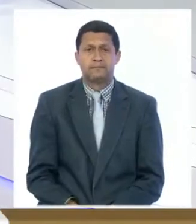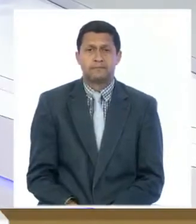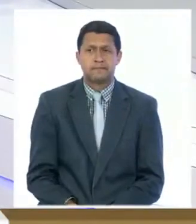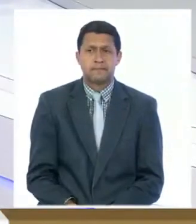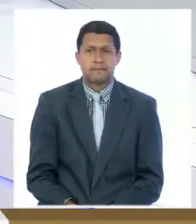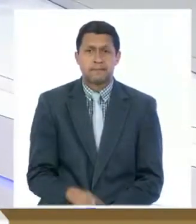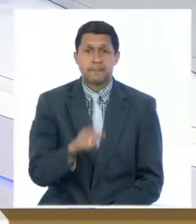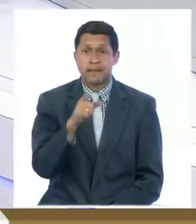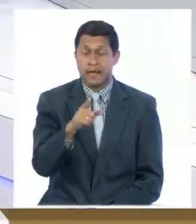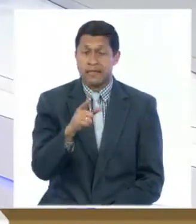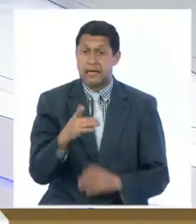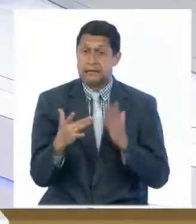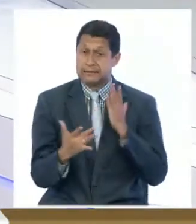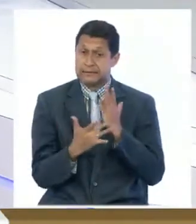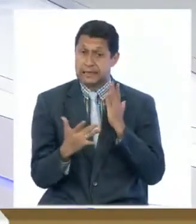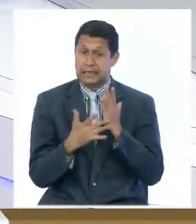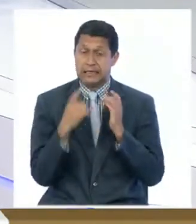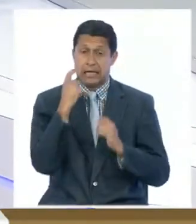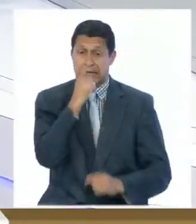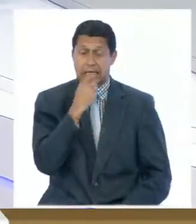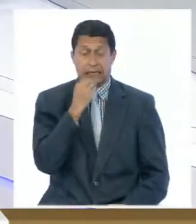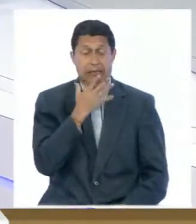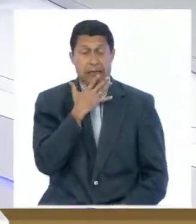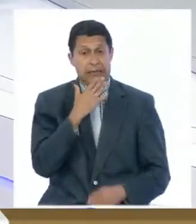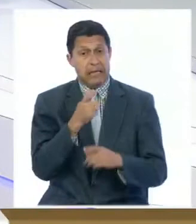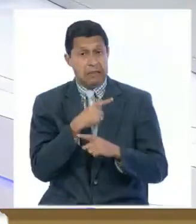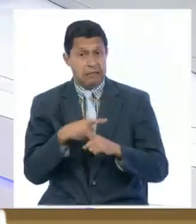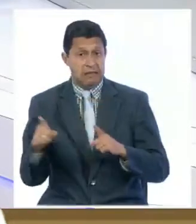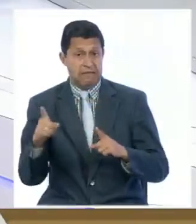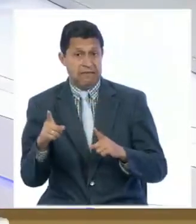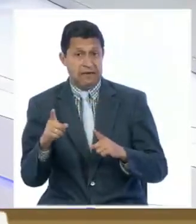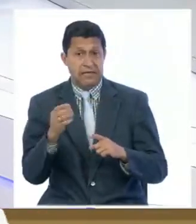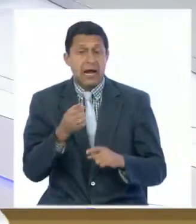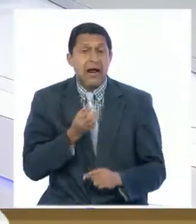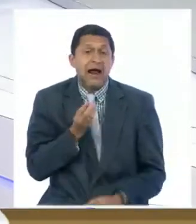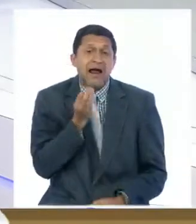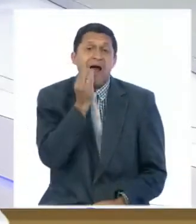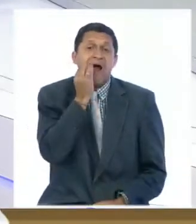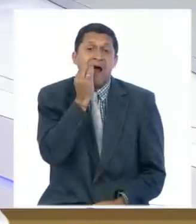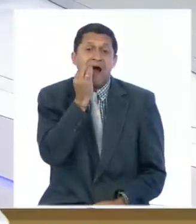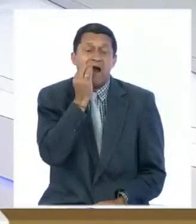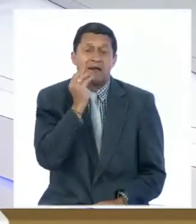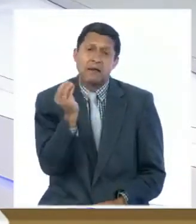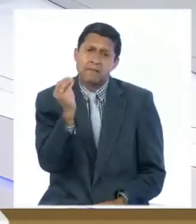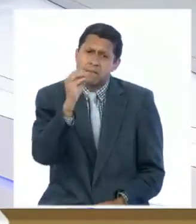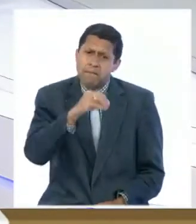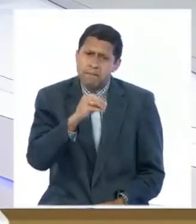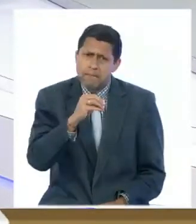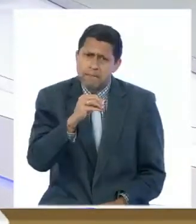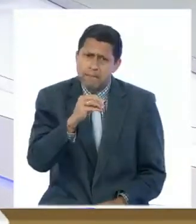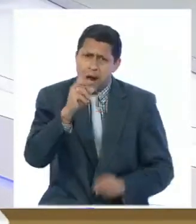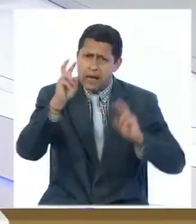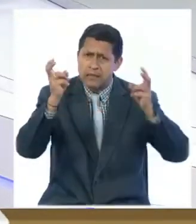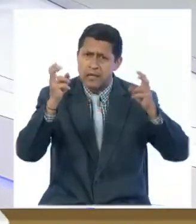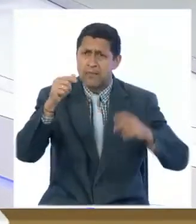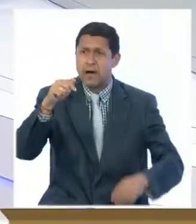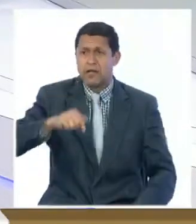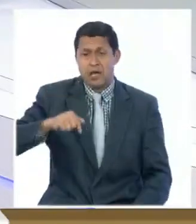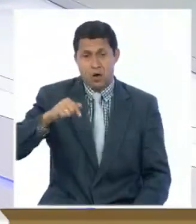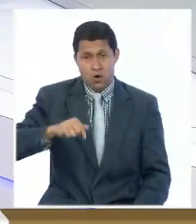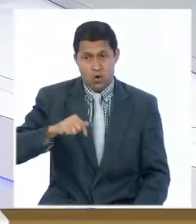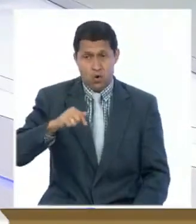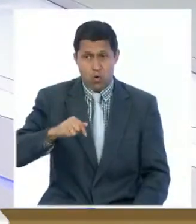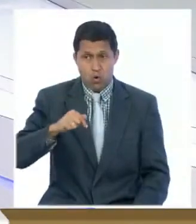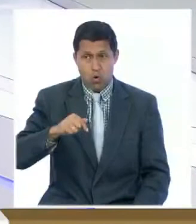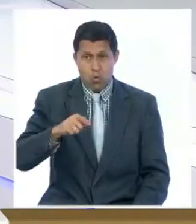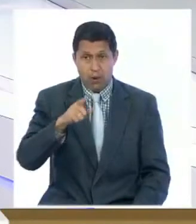Estética dental y específicamente la diferencia entre carillas y lentes dentales va a ser nuestro tema de la tarde de